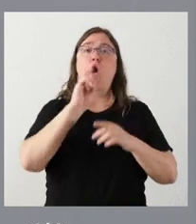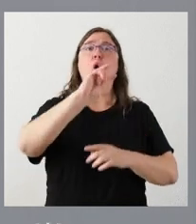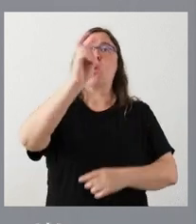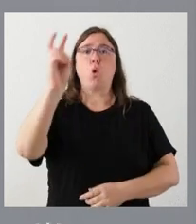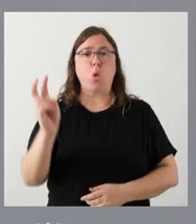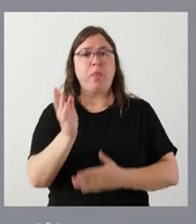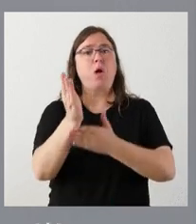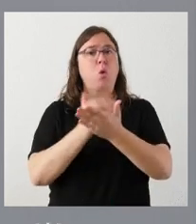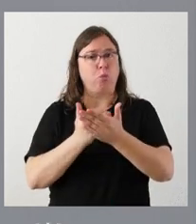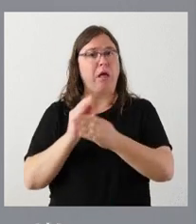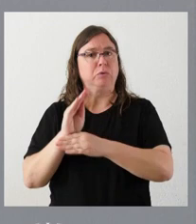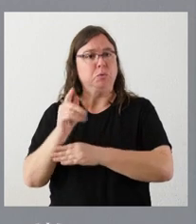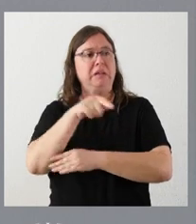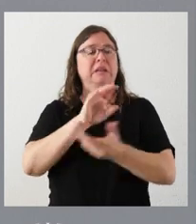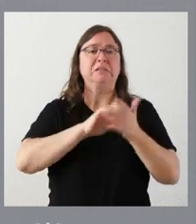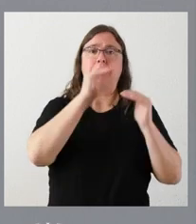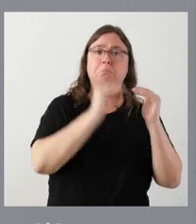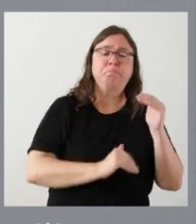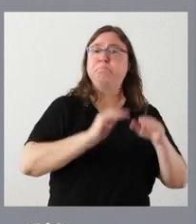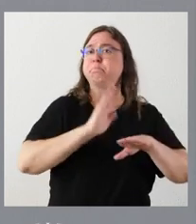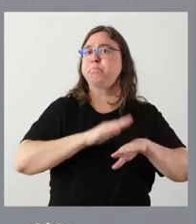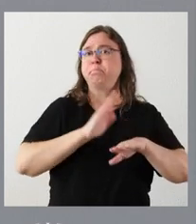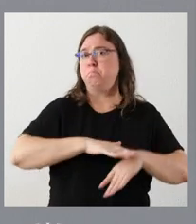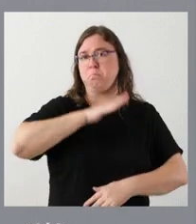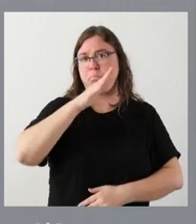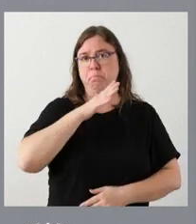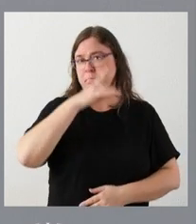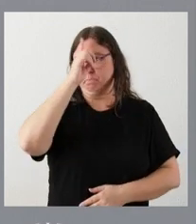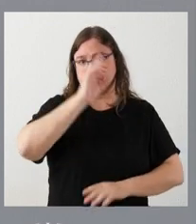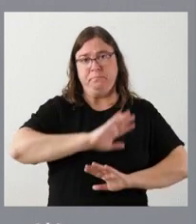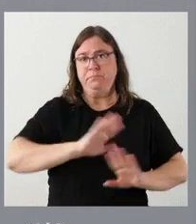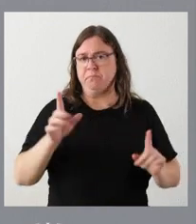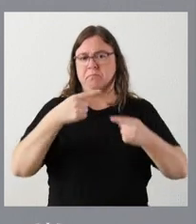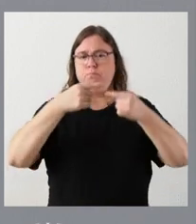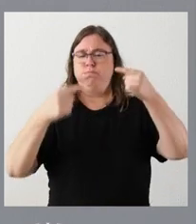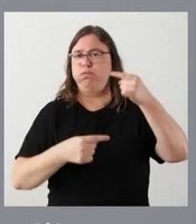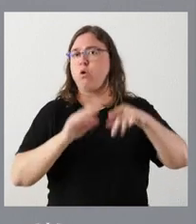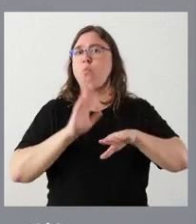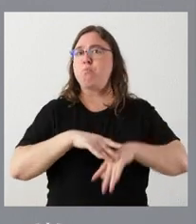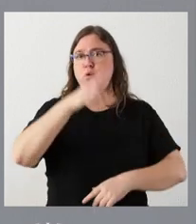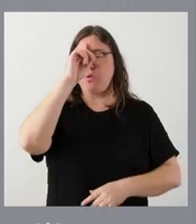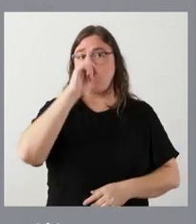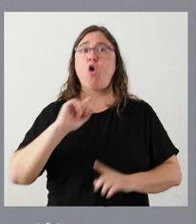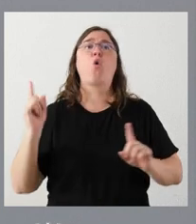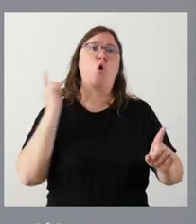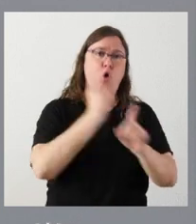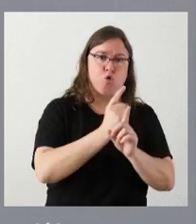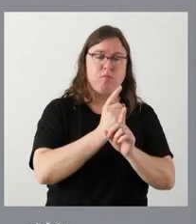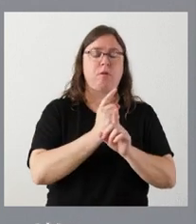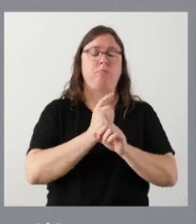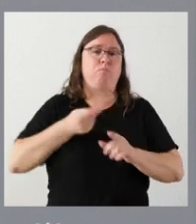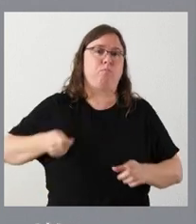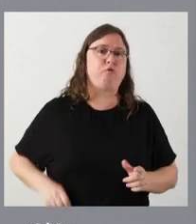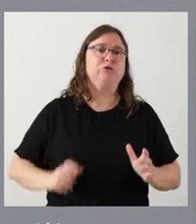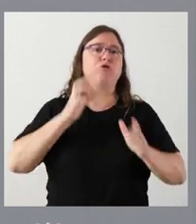comunidades autónomas y no entendemos el motivo de esa diferencia en contra de los ganaderos de Castilla y León. Y